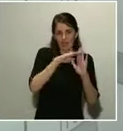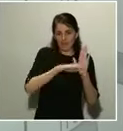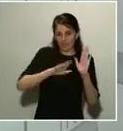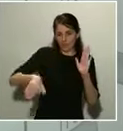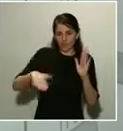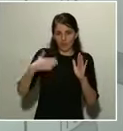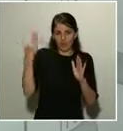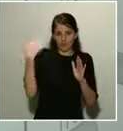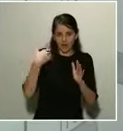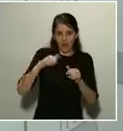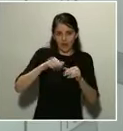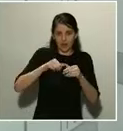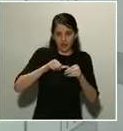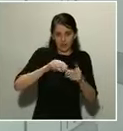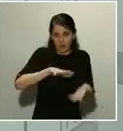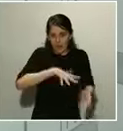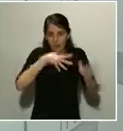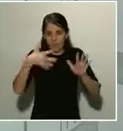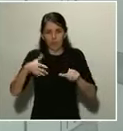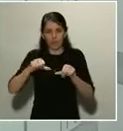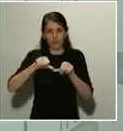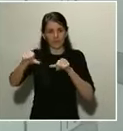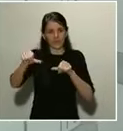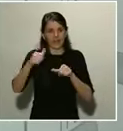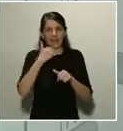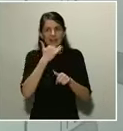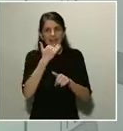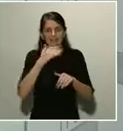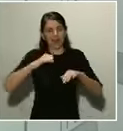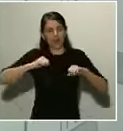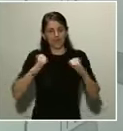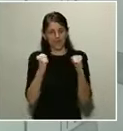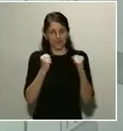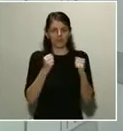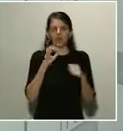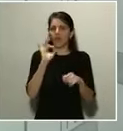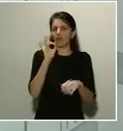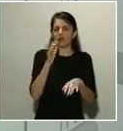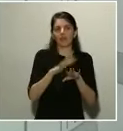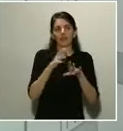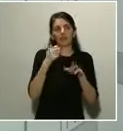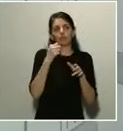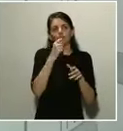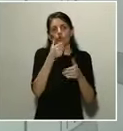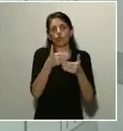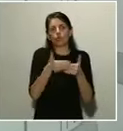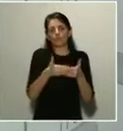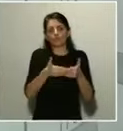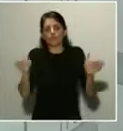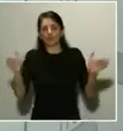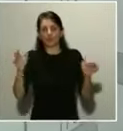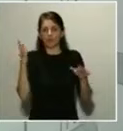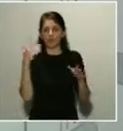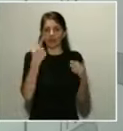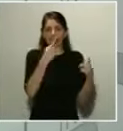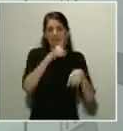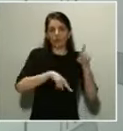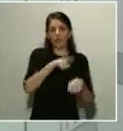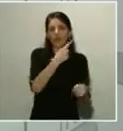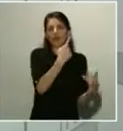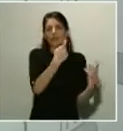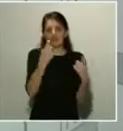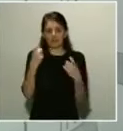margen, lógicamente, de necesidad, que es el que hemos dejado con estas restricciones,